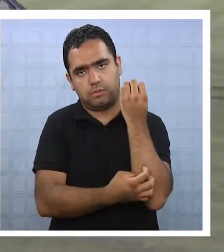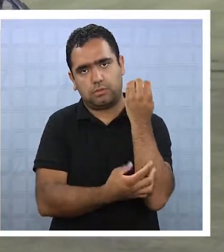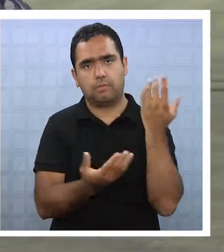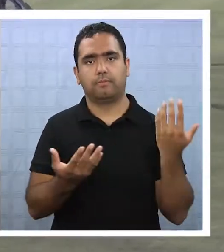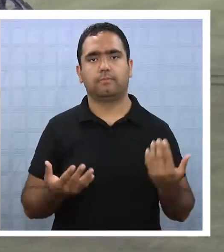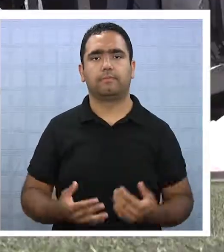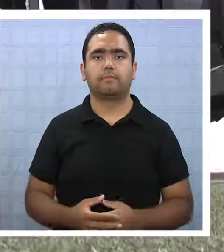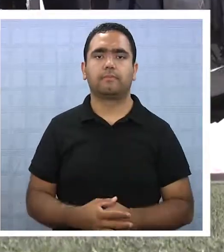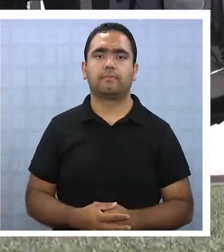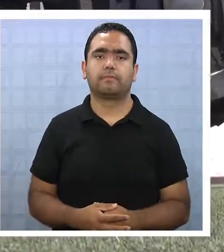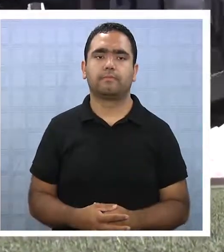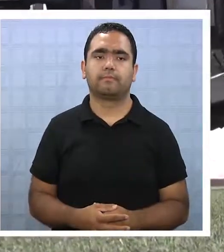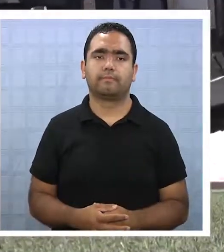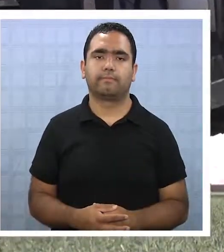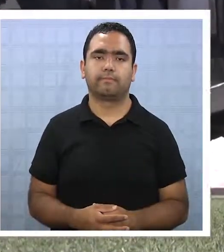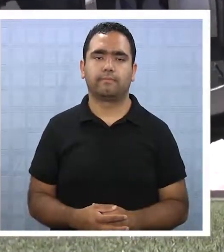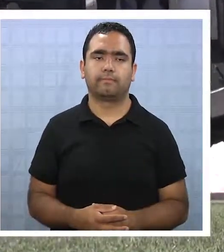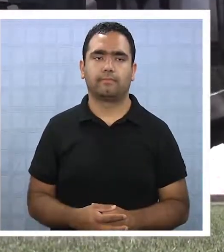fuera de la región.